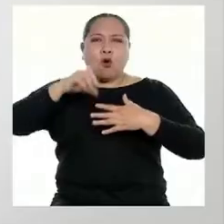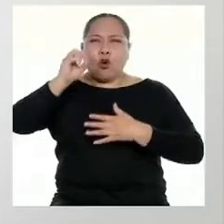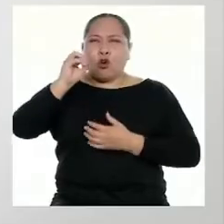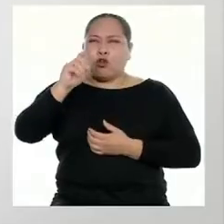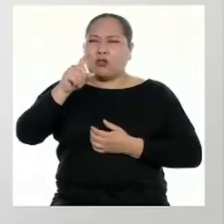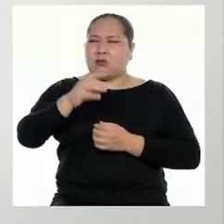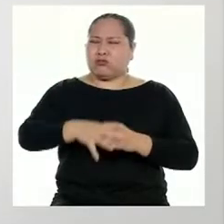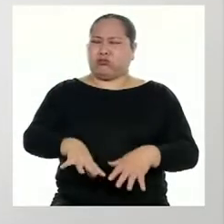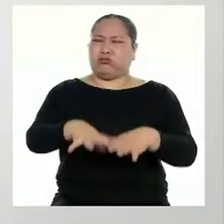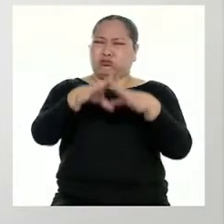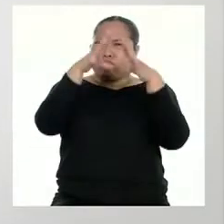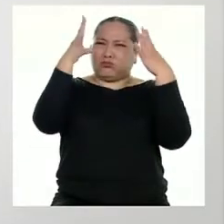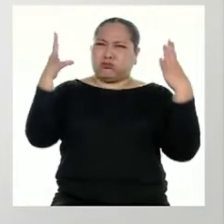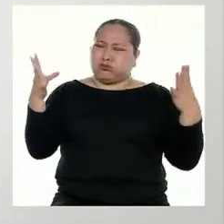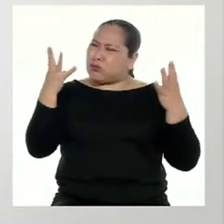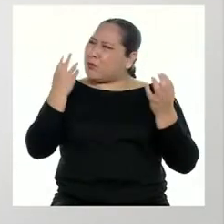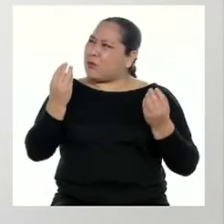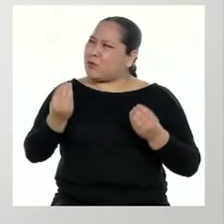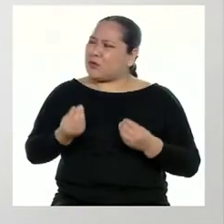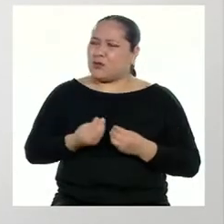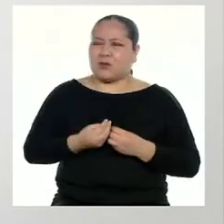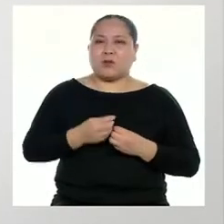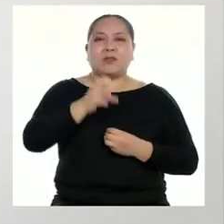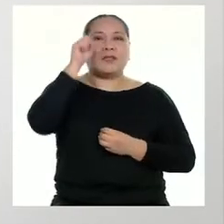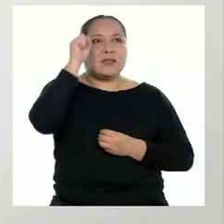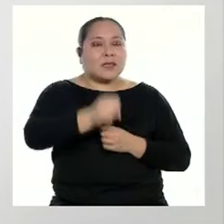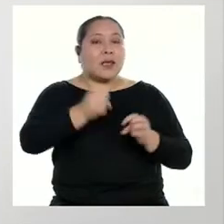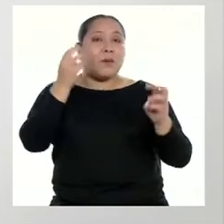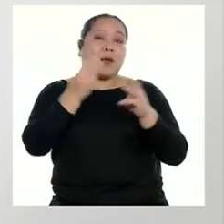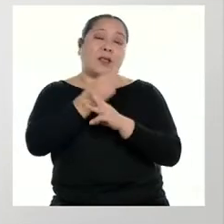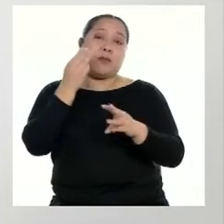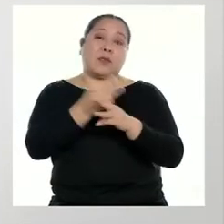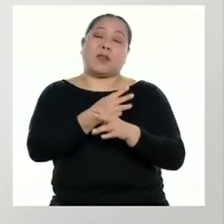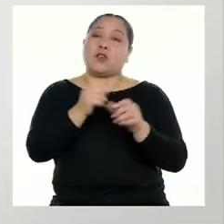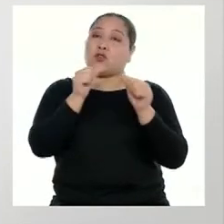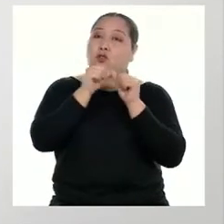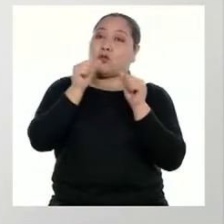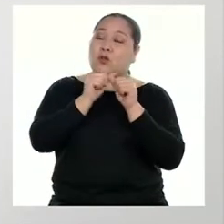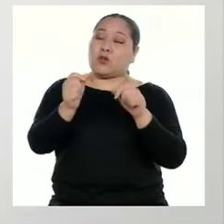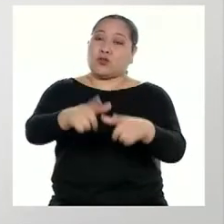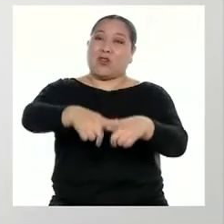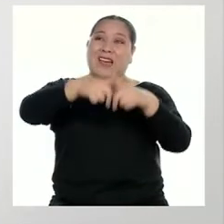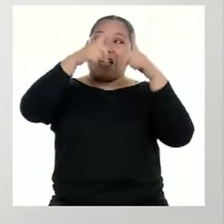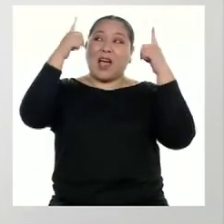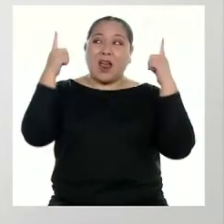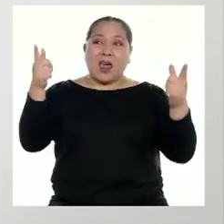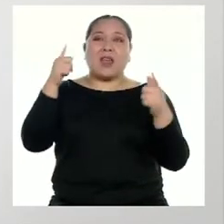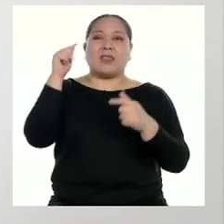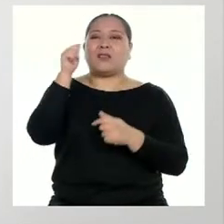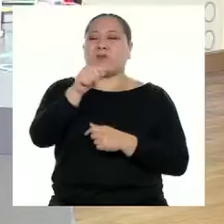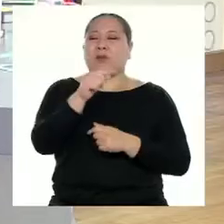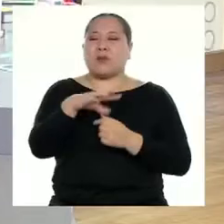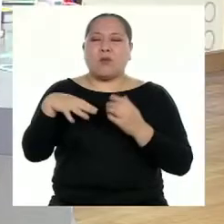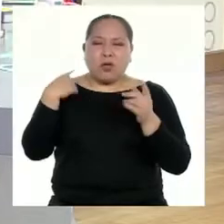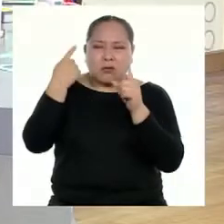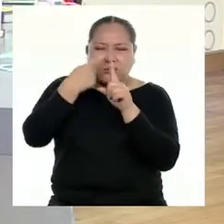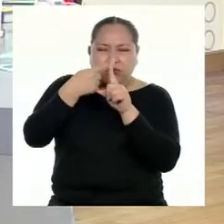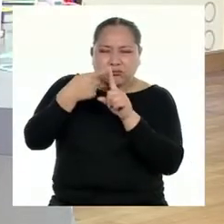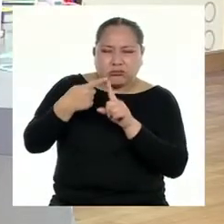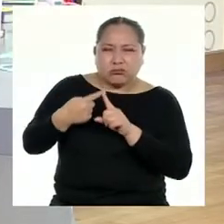Sí, como dijiste, matemáticamente son cantidades muy grandes para hacer los cálculos.